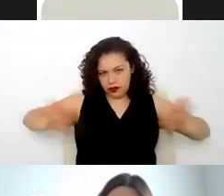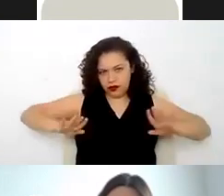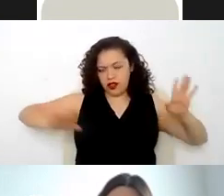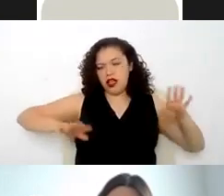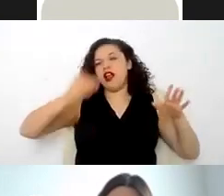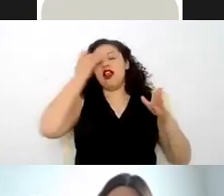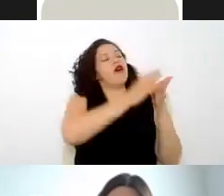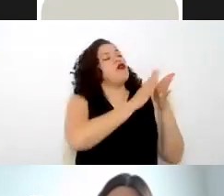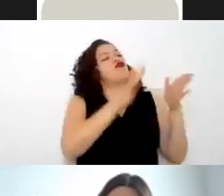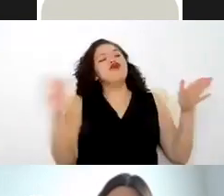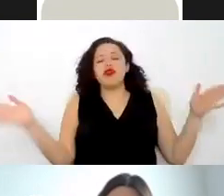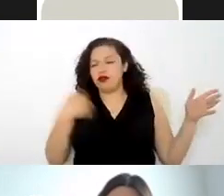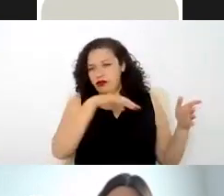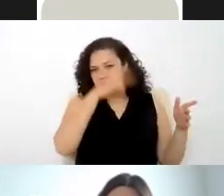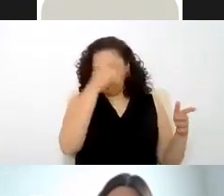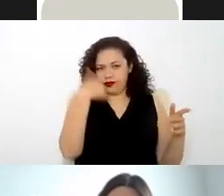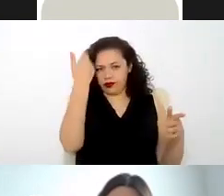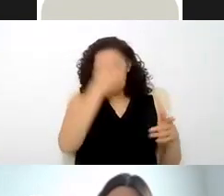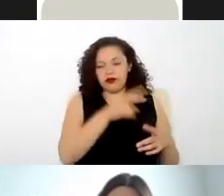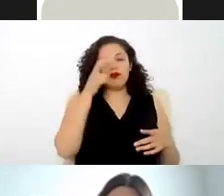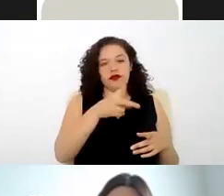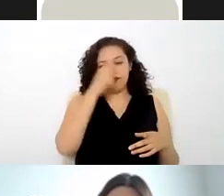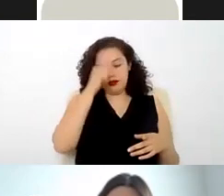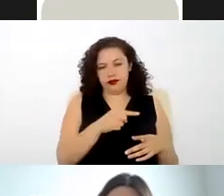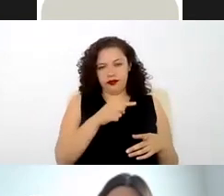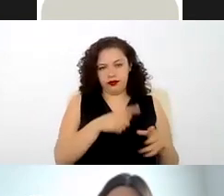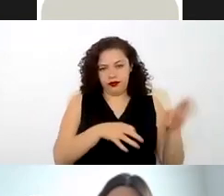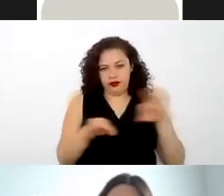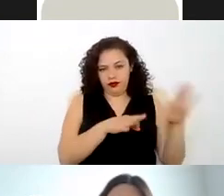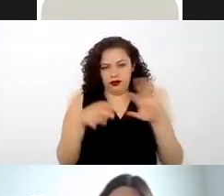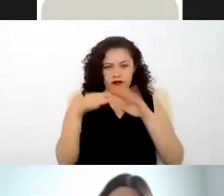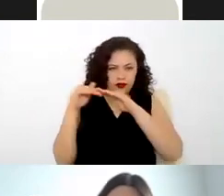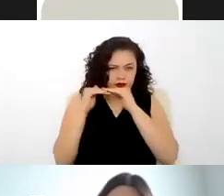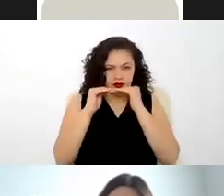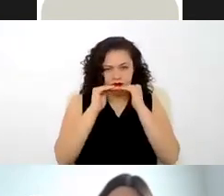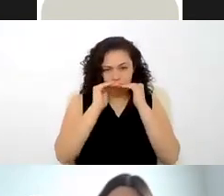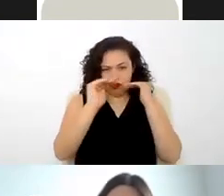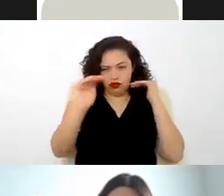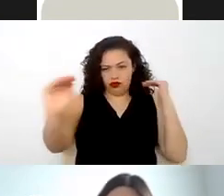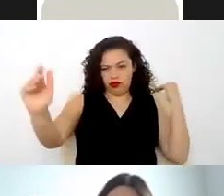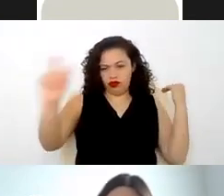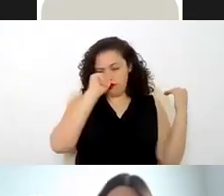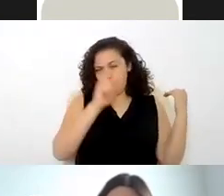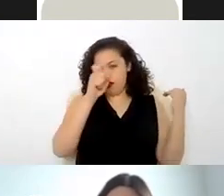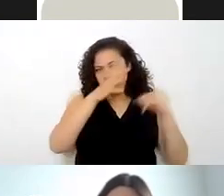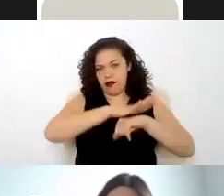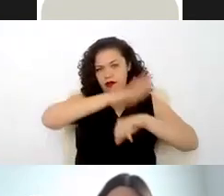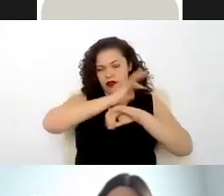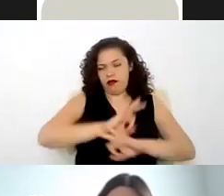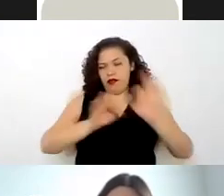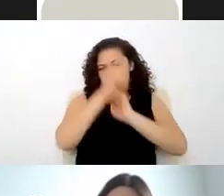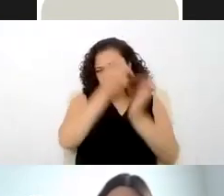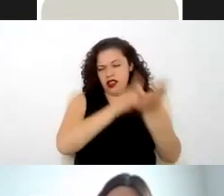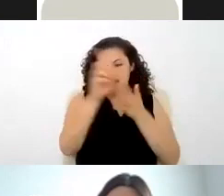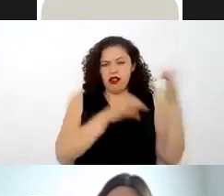de toda la materia que es justamente la estabilidad del empleo. Uno de los fines principales del derecho al trabajo en México